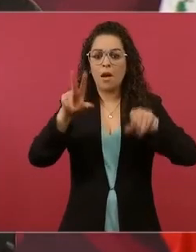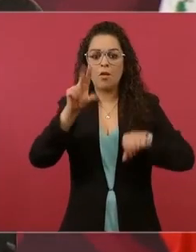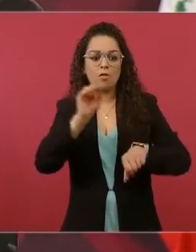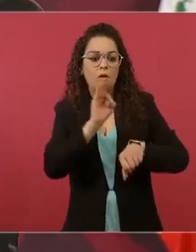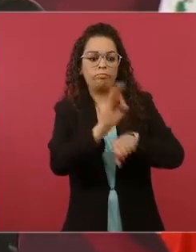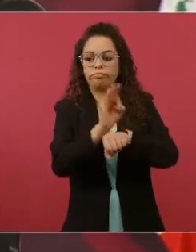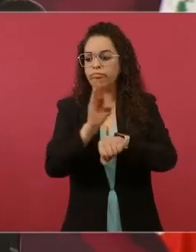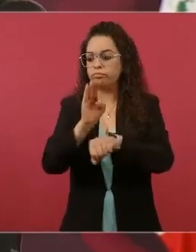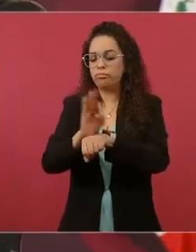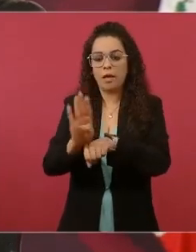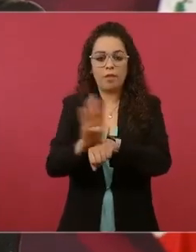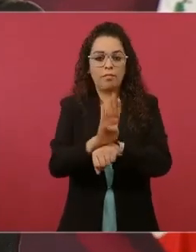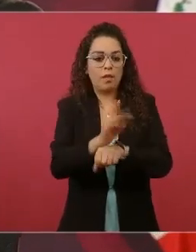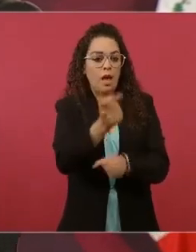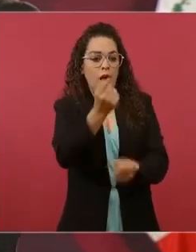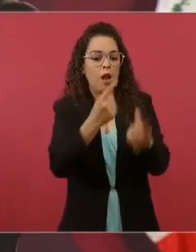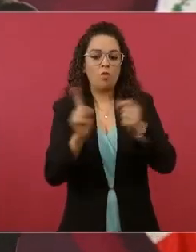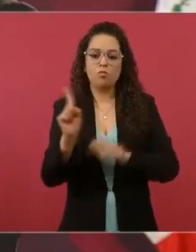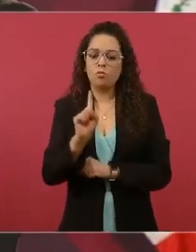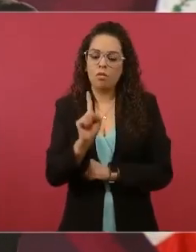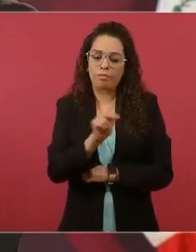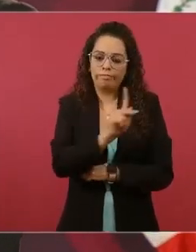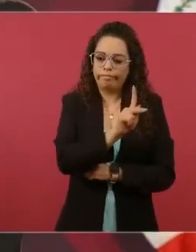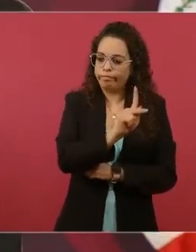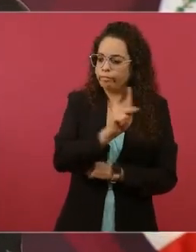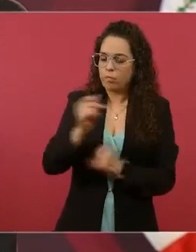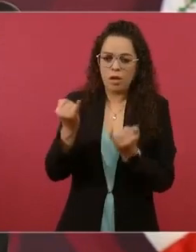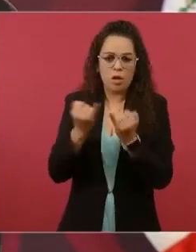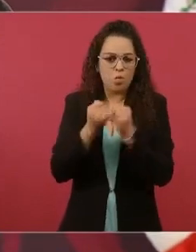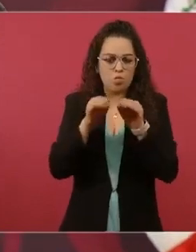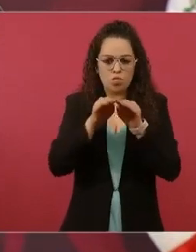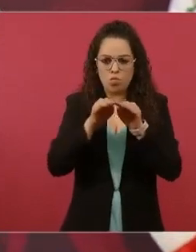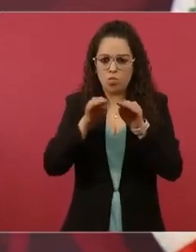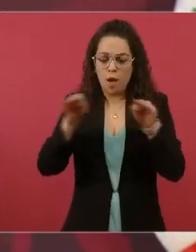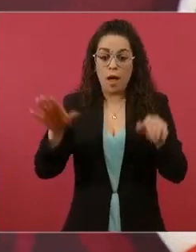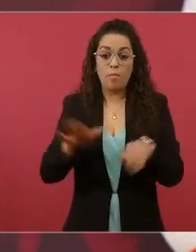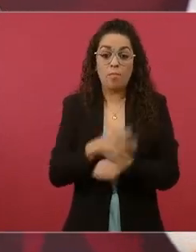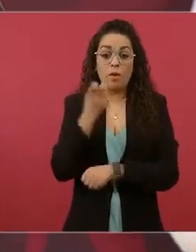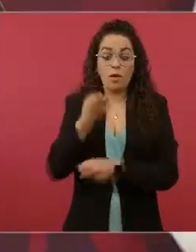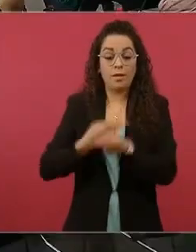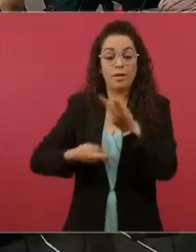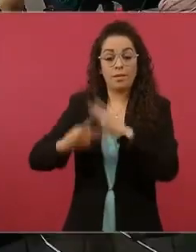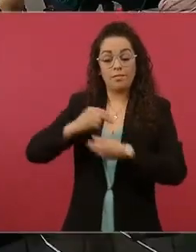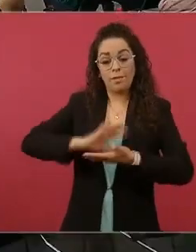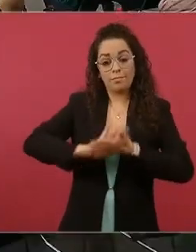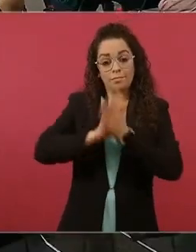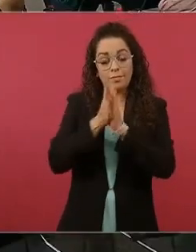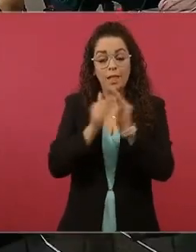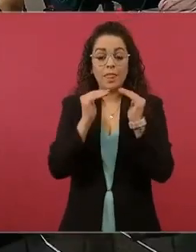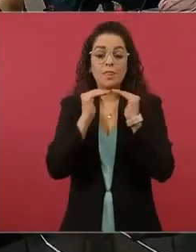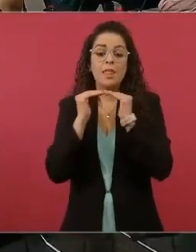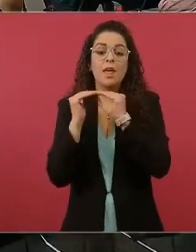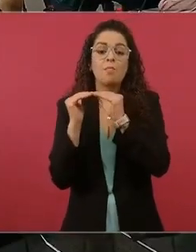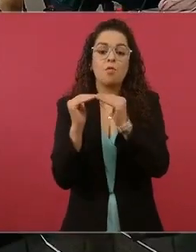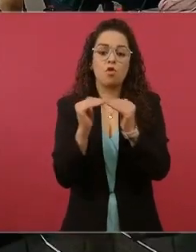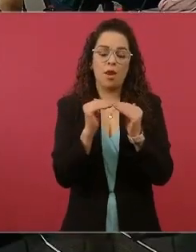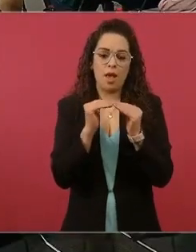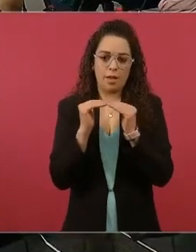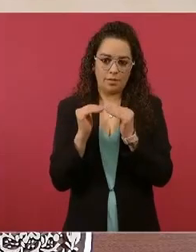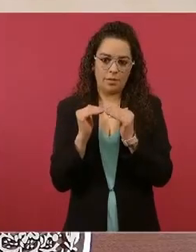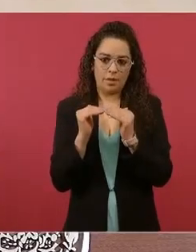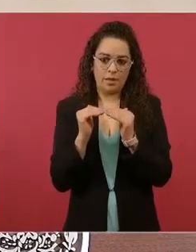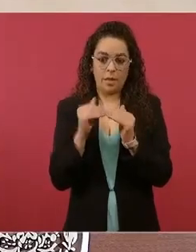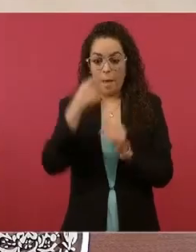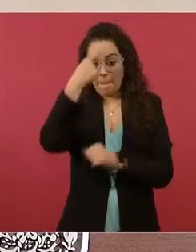la democracia, que las elecciones sean limpias, sean libres,